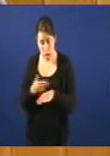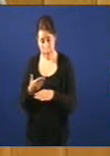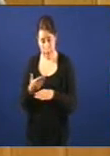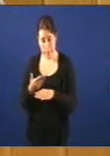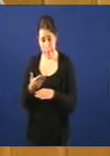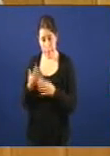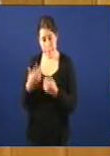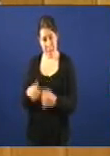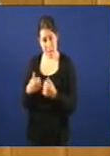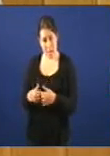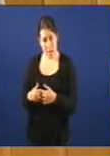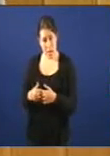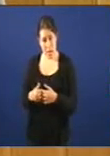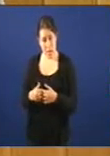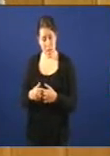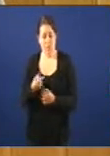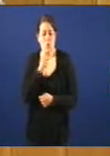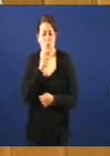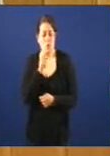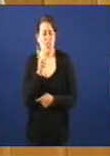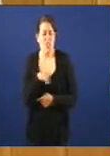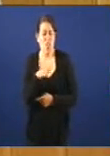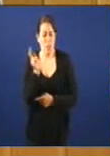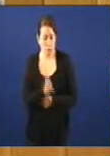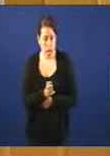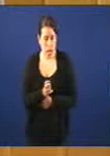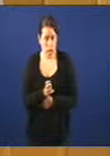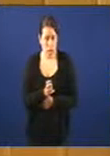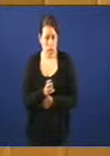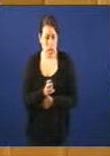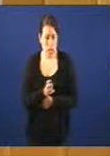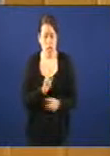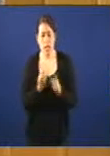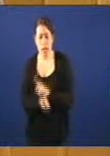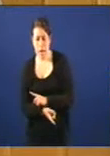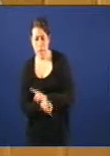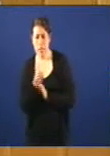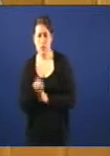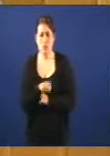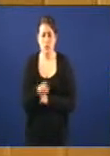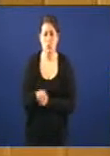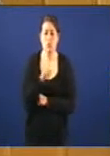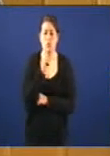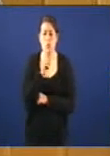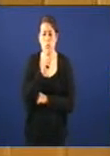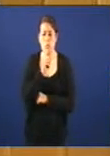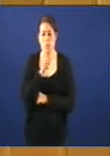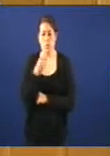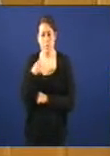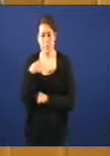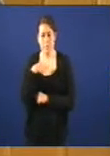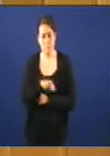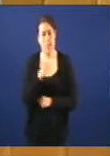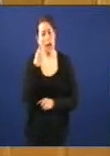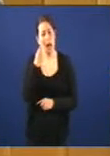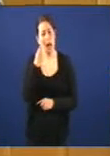a que maquinaria correspondían as axudas e, polo tanto, cuáles se podían modificar e cuáles non. E vostede dixo que había feito unha pregunta no sentido, que tiña esa información. Espero